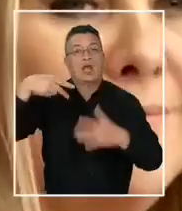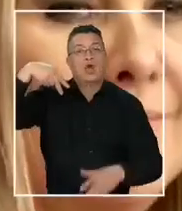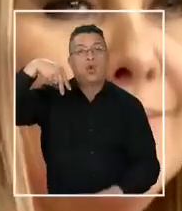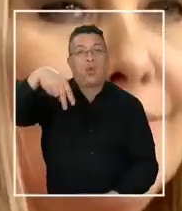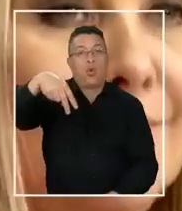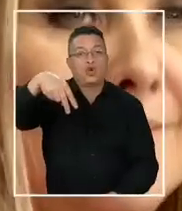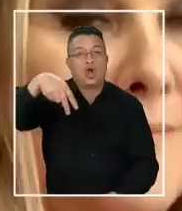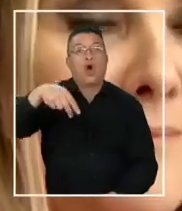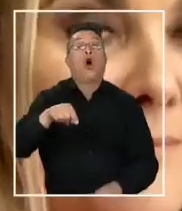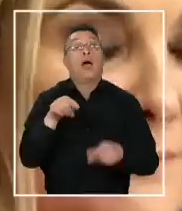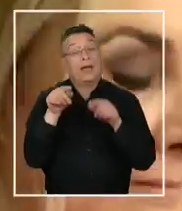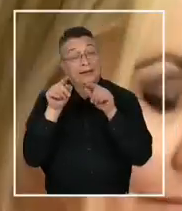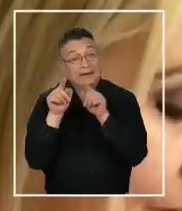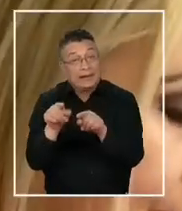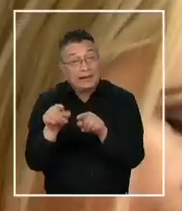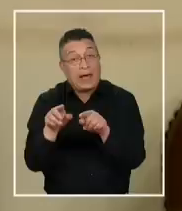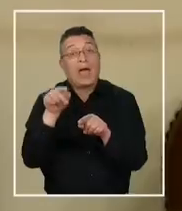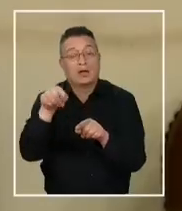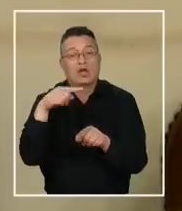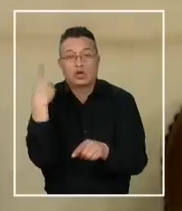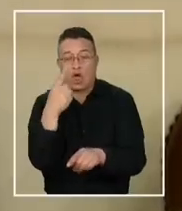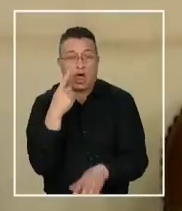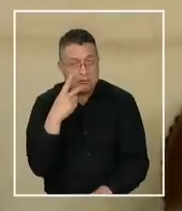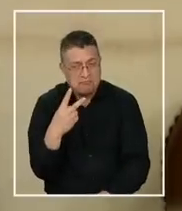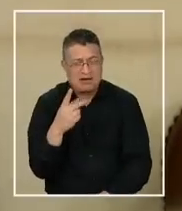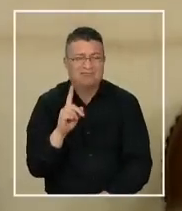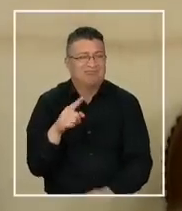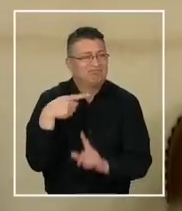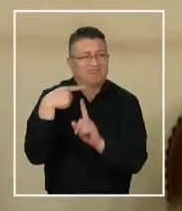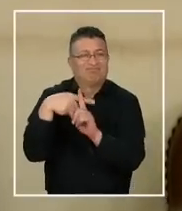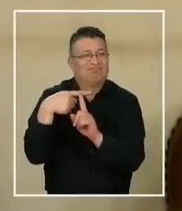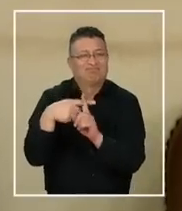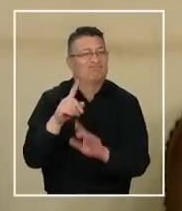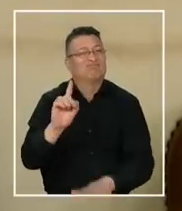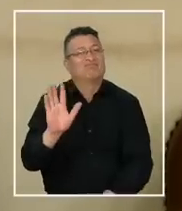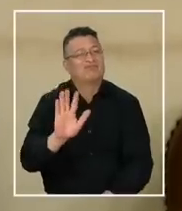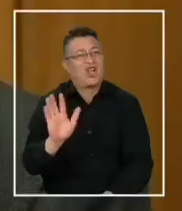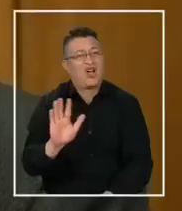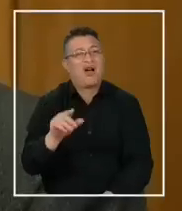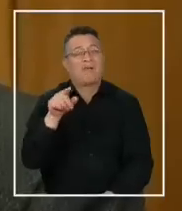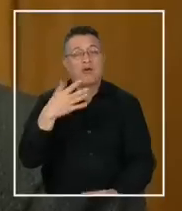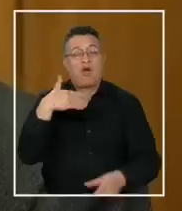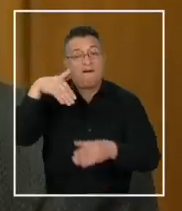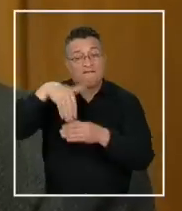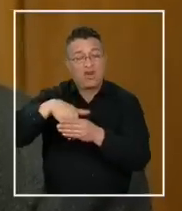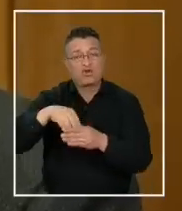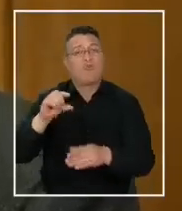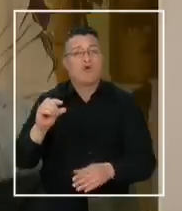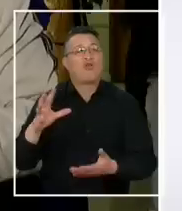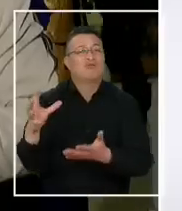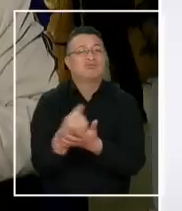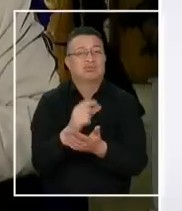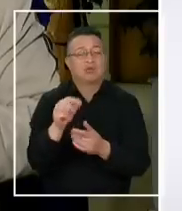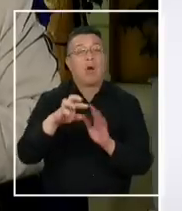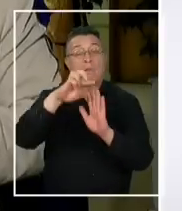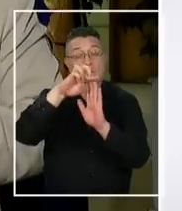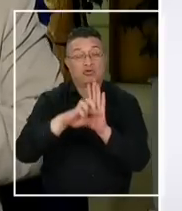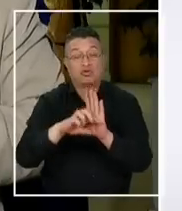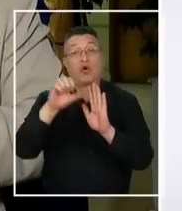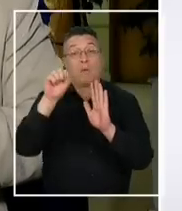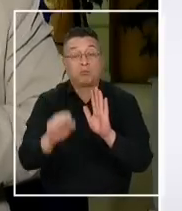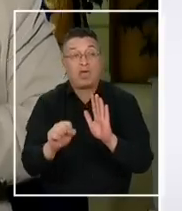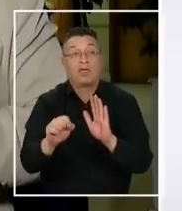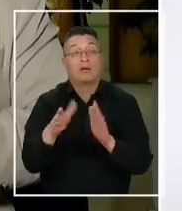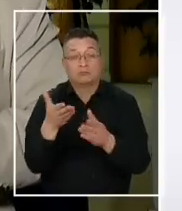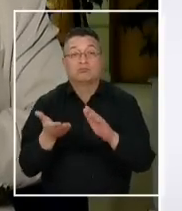instancia en donde hay expectativas más bien bajas. Hoy día no cuenta con los votos suficientes, por lo tanto, este proyecto podría eventualmente